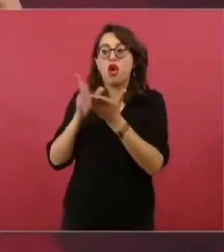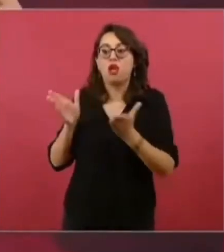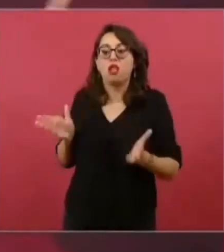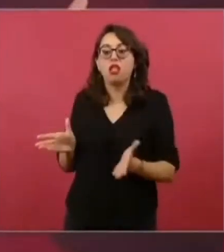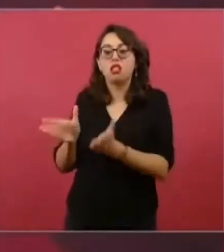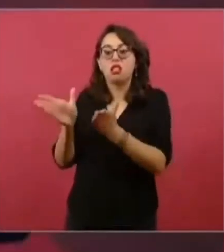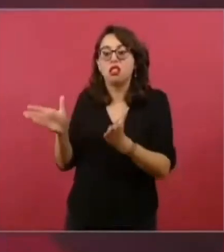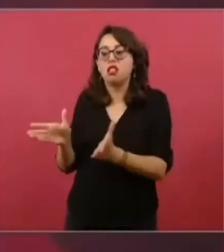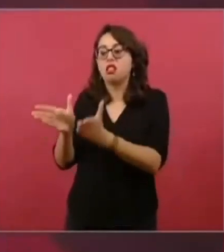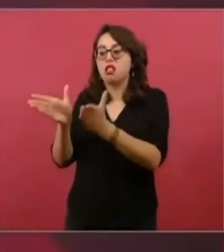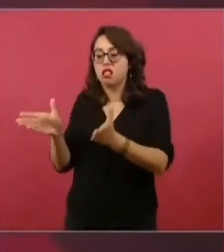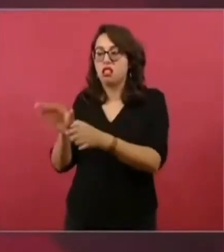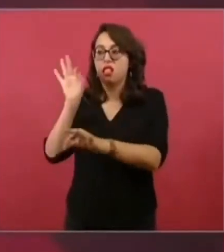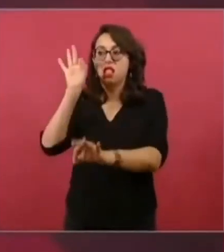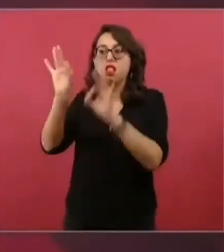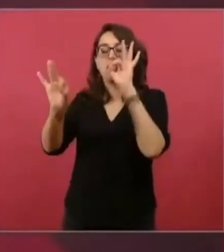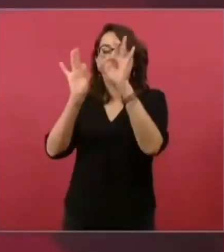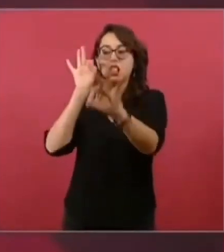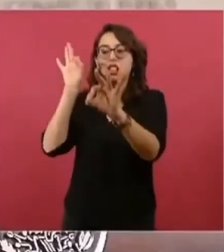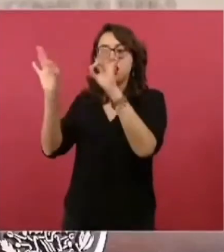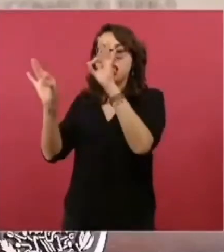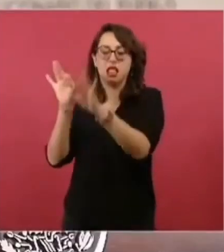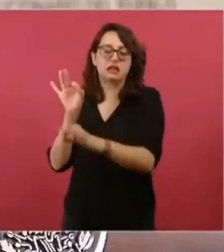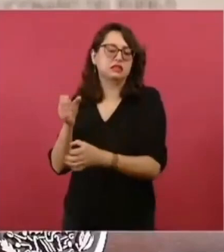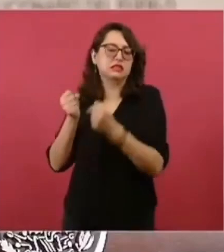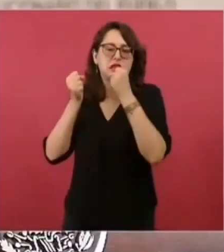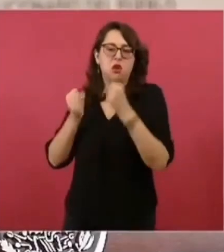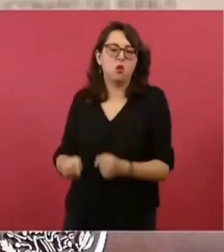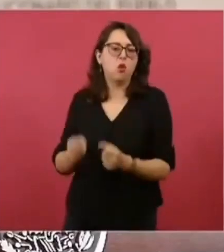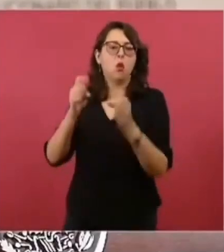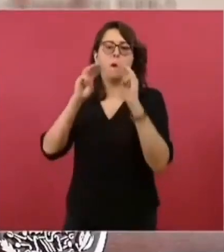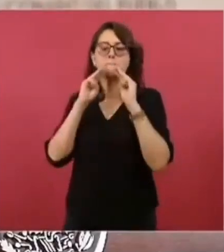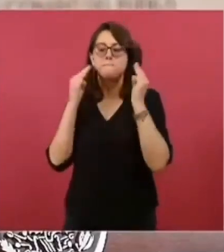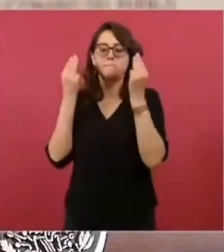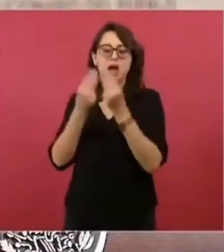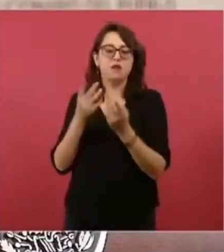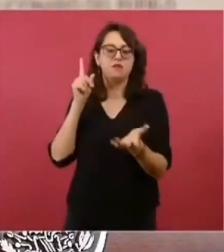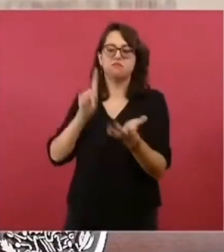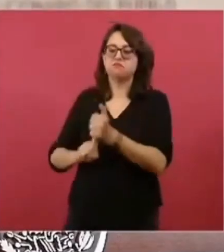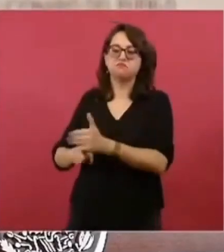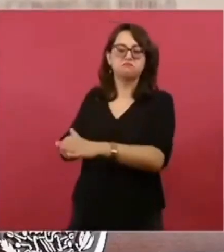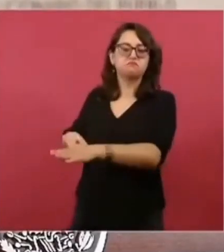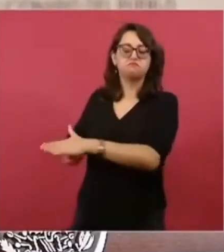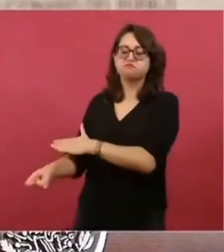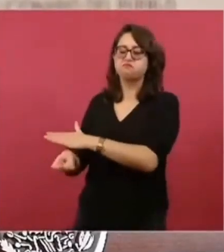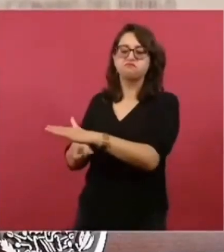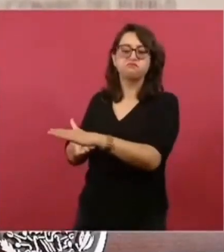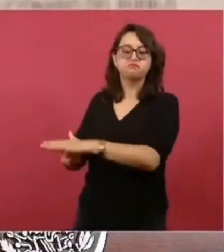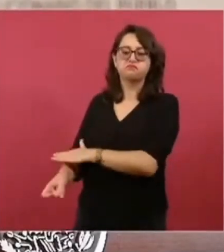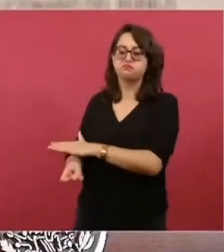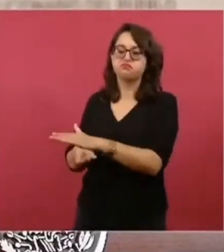orientar a los jóvenes